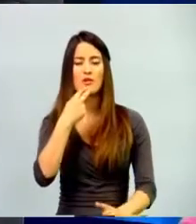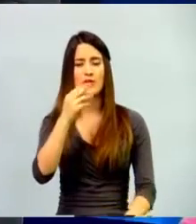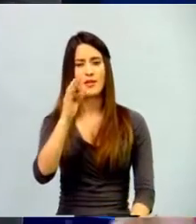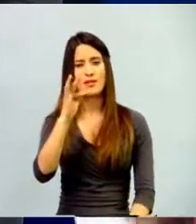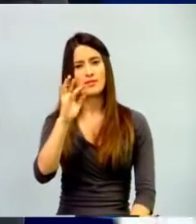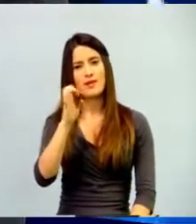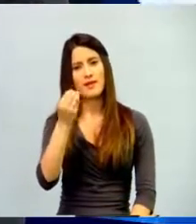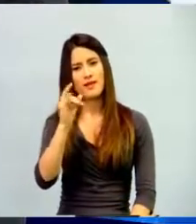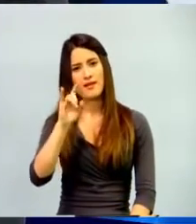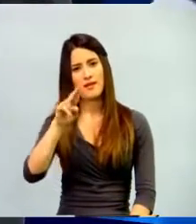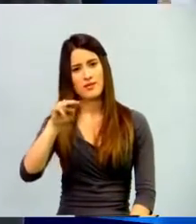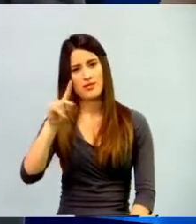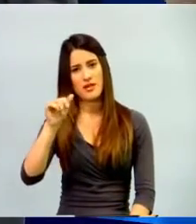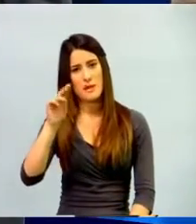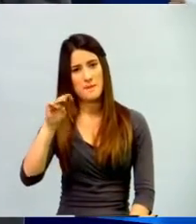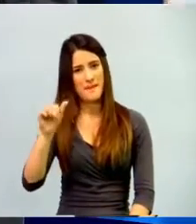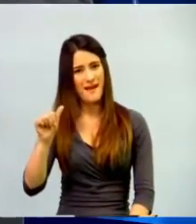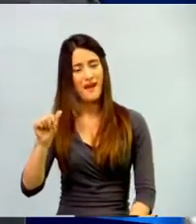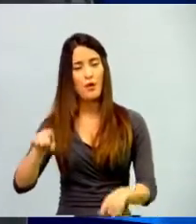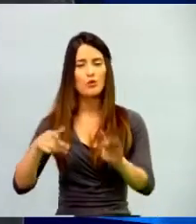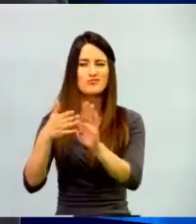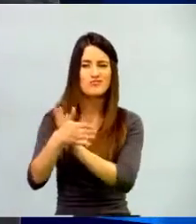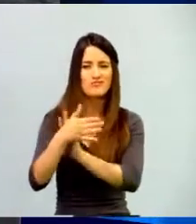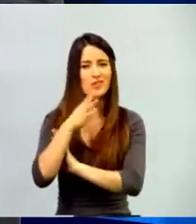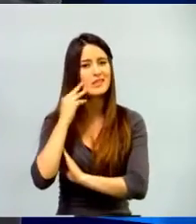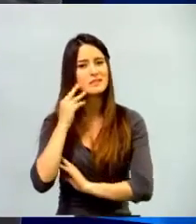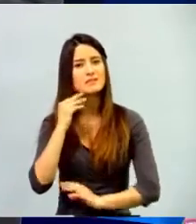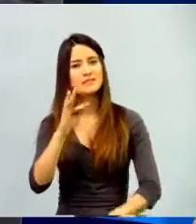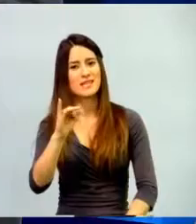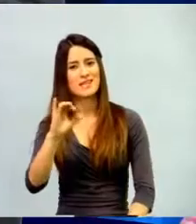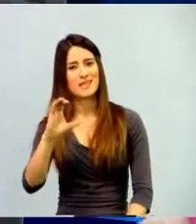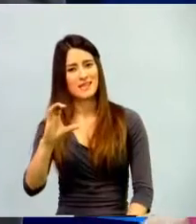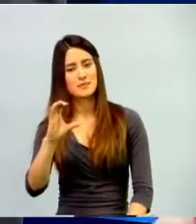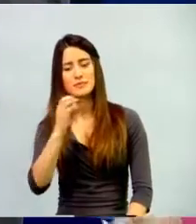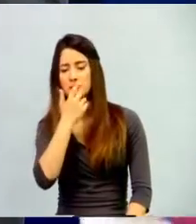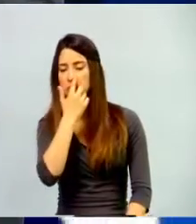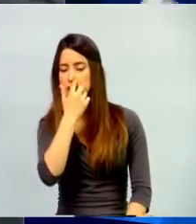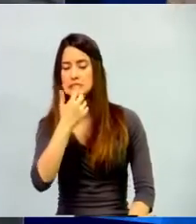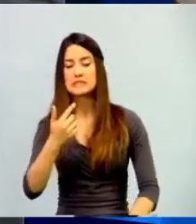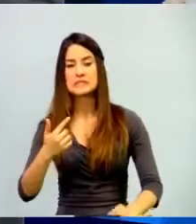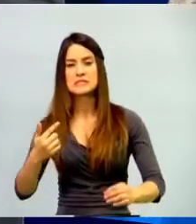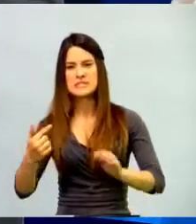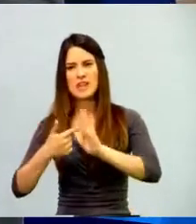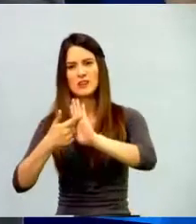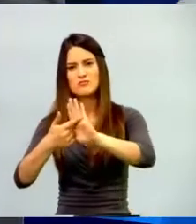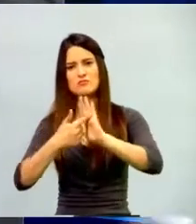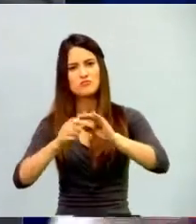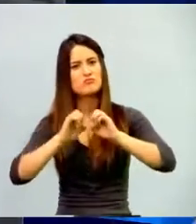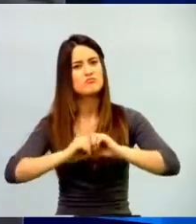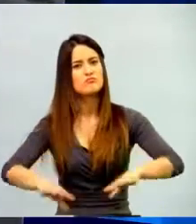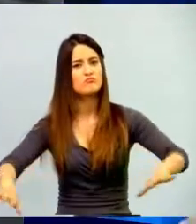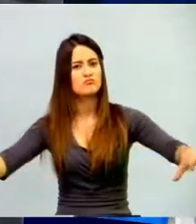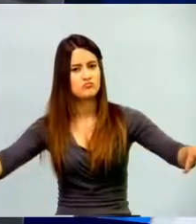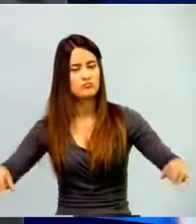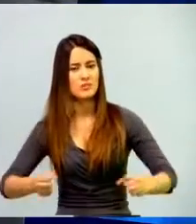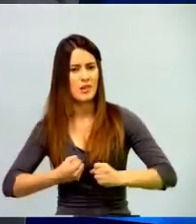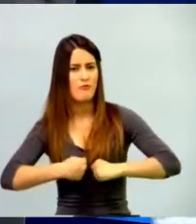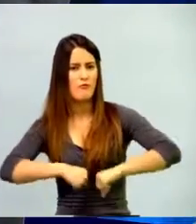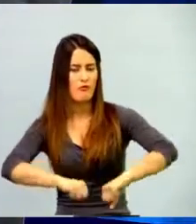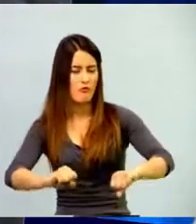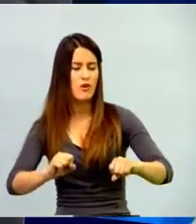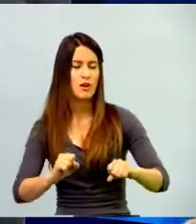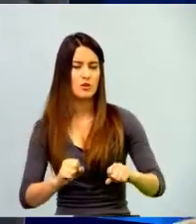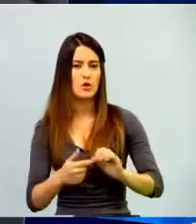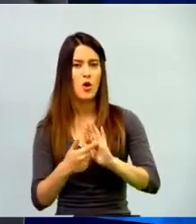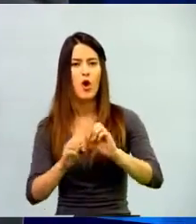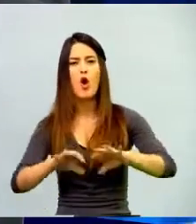alguna experiencia en TIC y se ha visibilizado. Entonces, yo creo que sí se ha hecho un esfuerzo grande, por medio del Ministerio de Educación